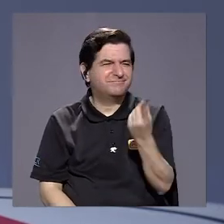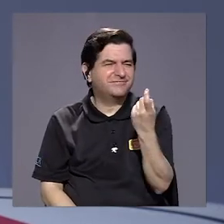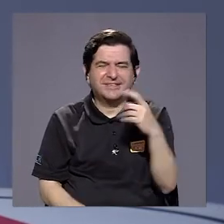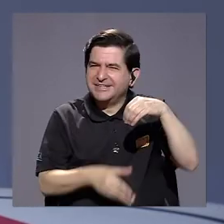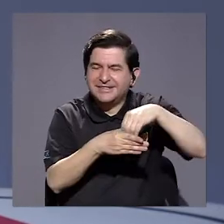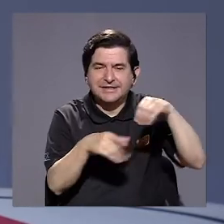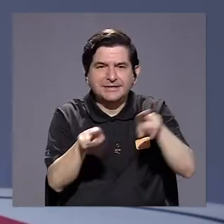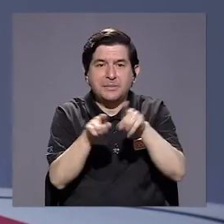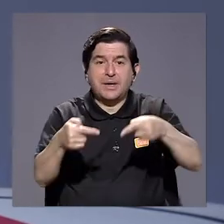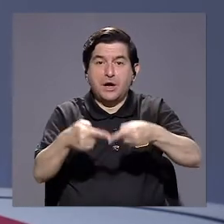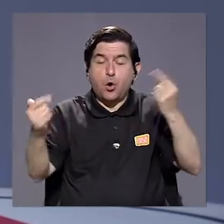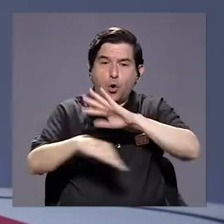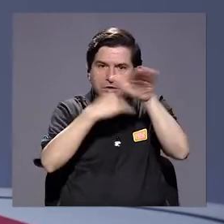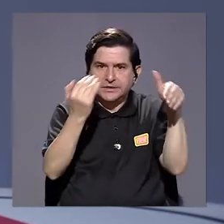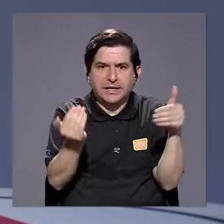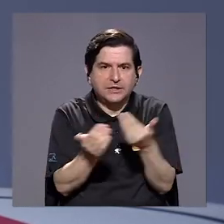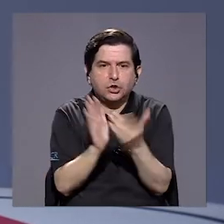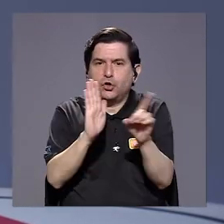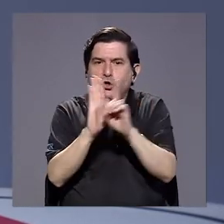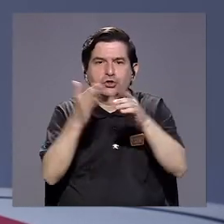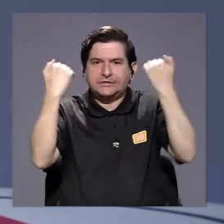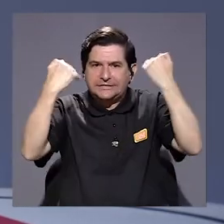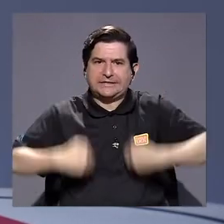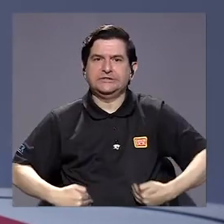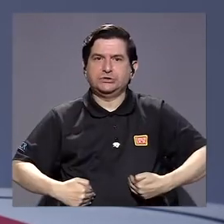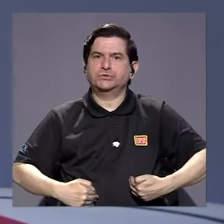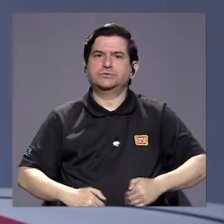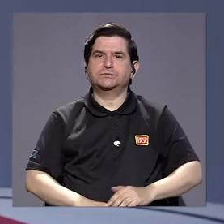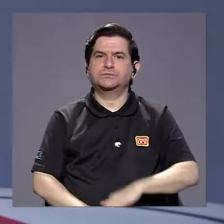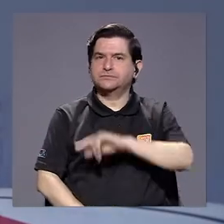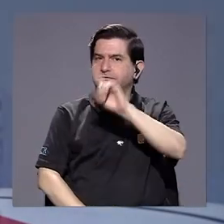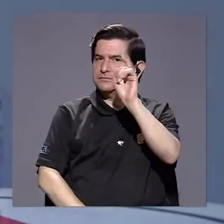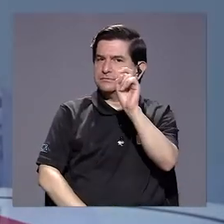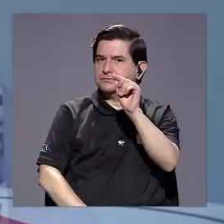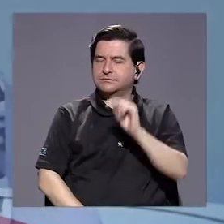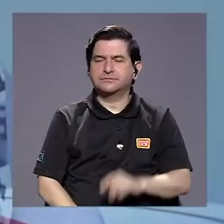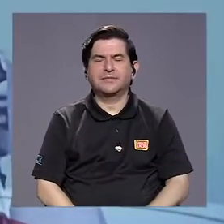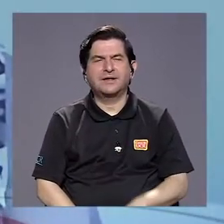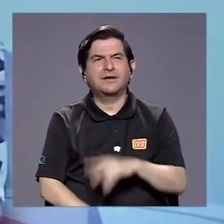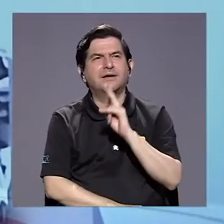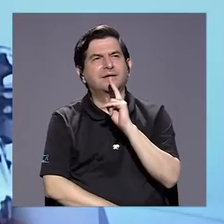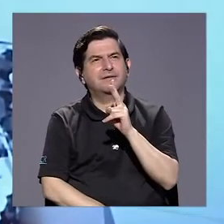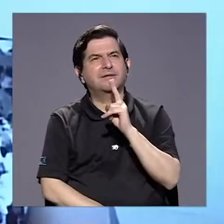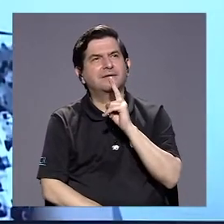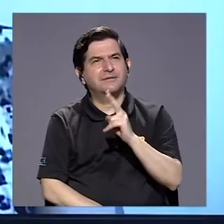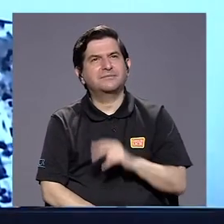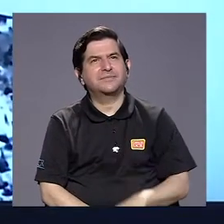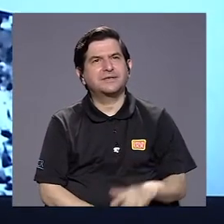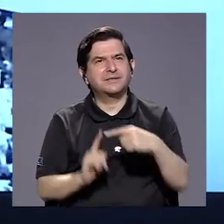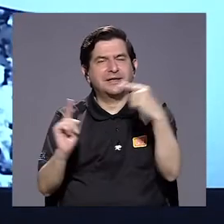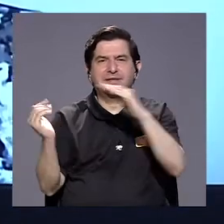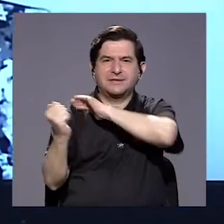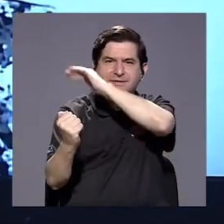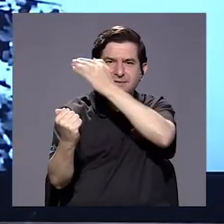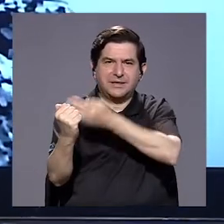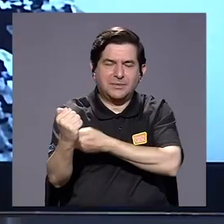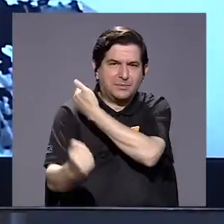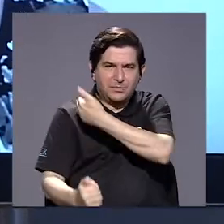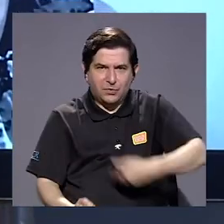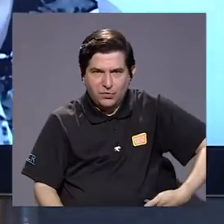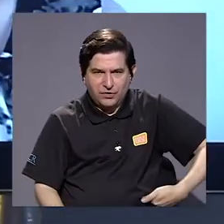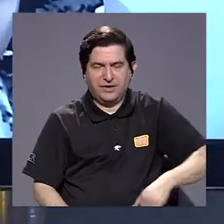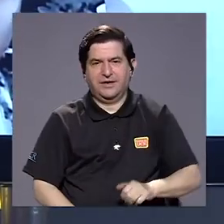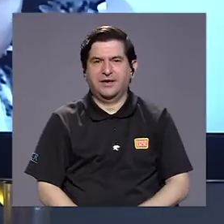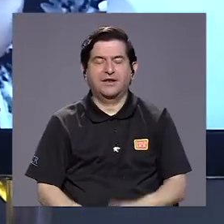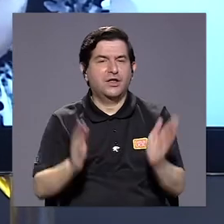sino también, más bien, contrarios totalmente a los derechos humanos? Pues en realidad, digamos, desde el Ejecutivo